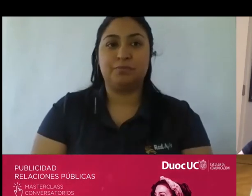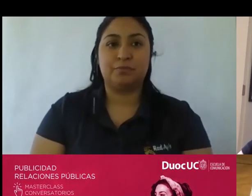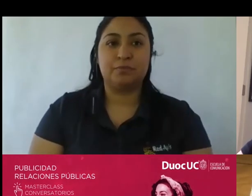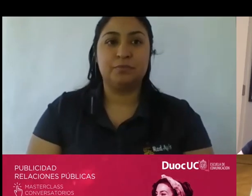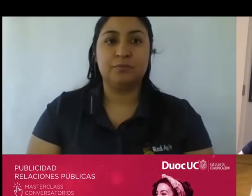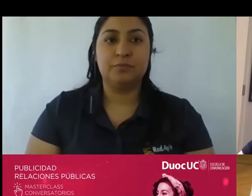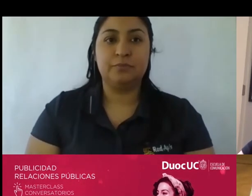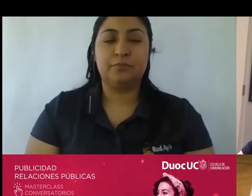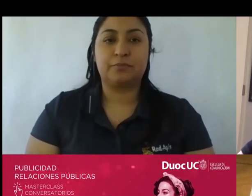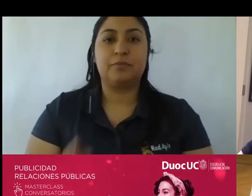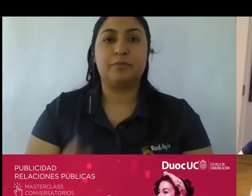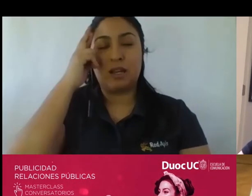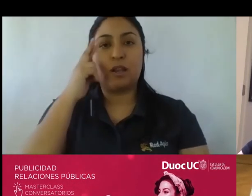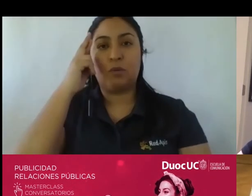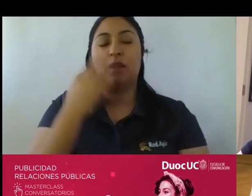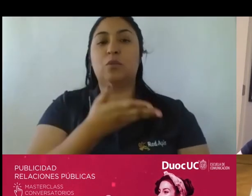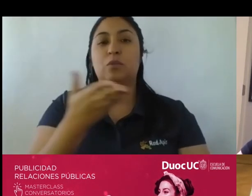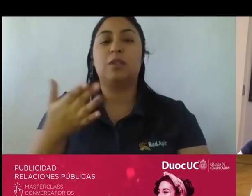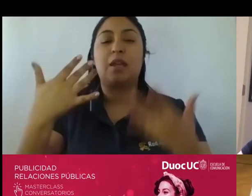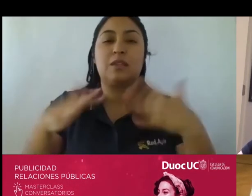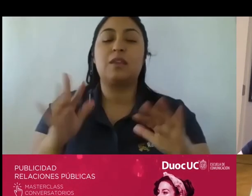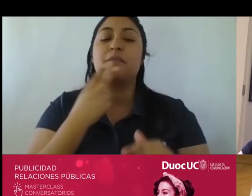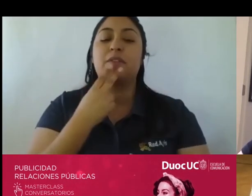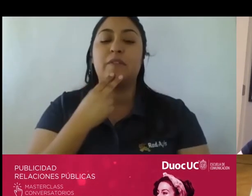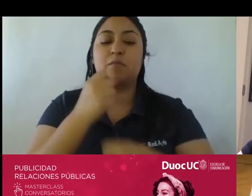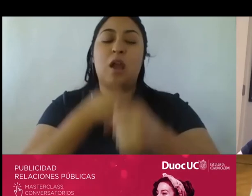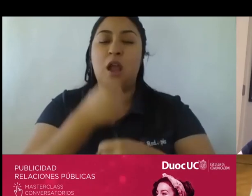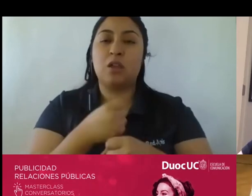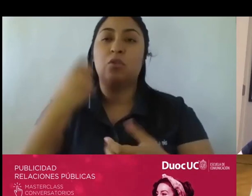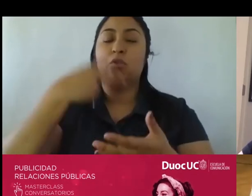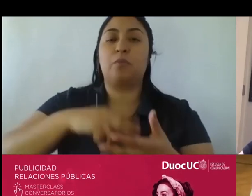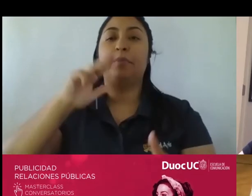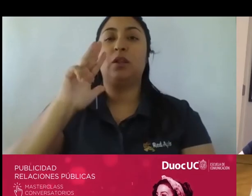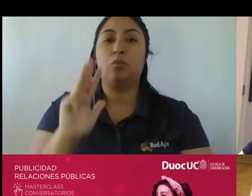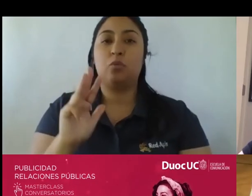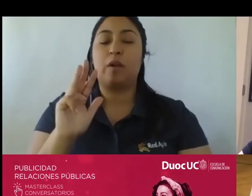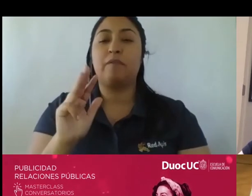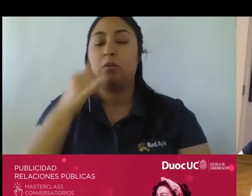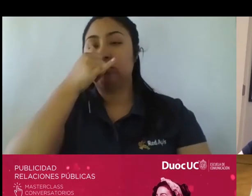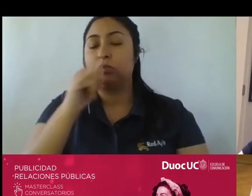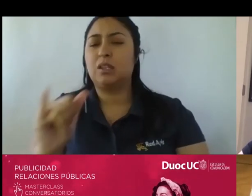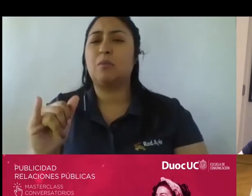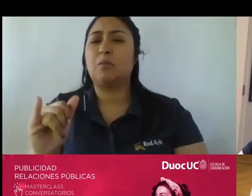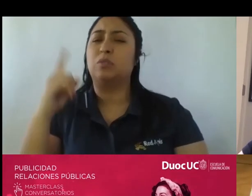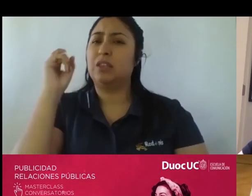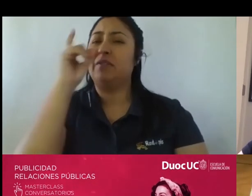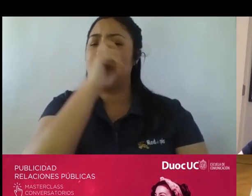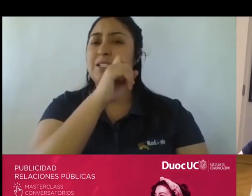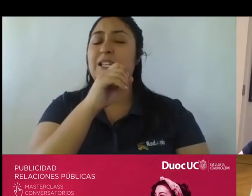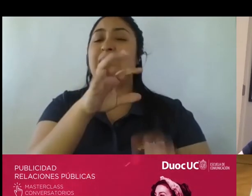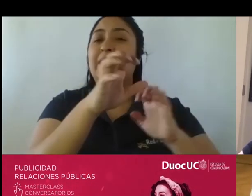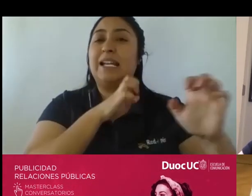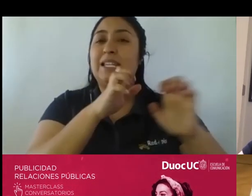recuerden ustedes que nosotros ya vivimos el año 2009 un periodo muy duro que fue la crisis subprime que también